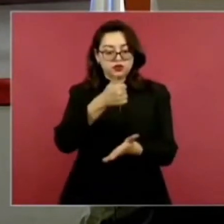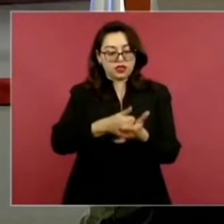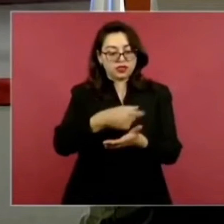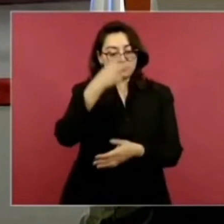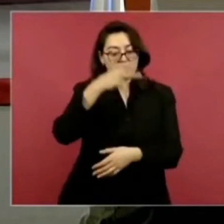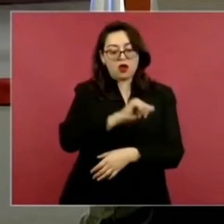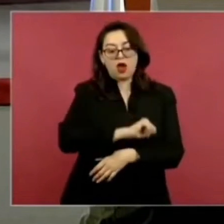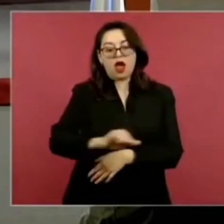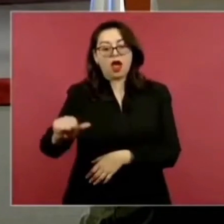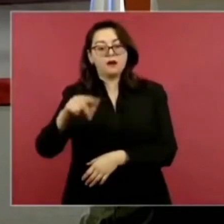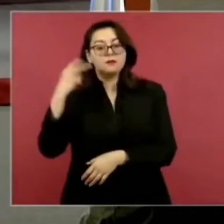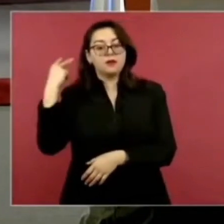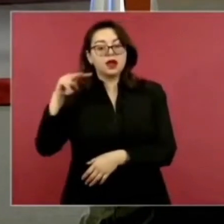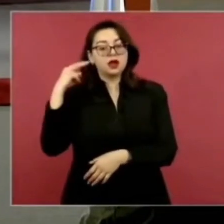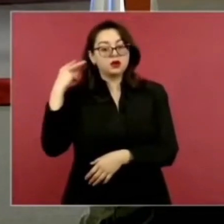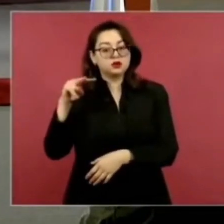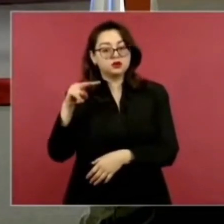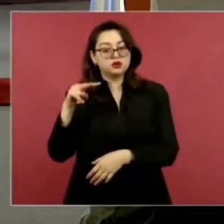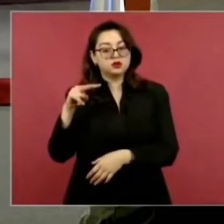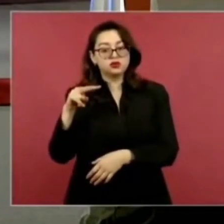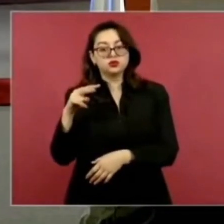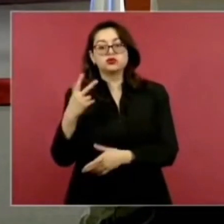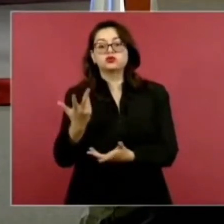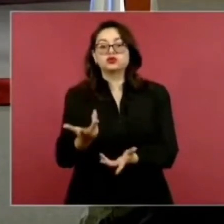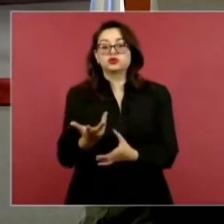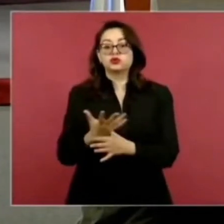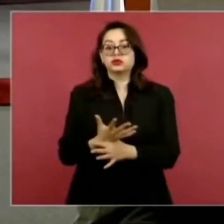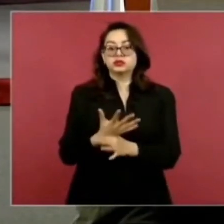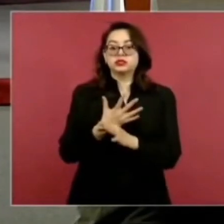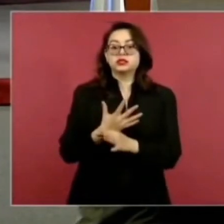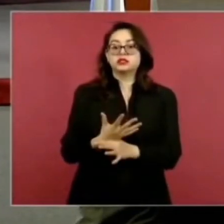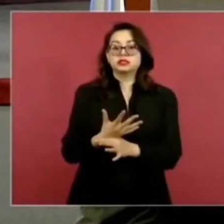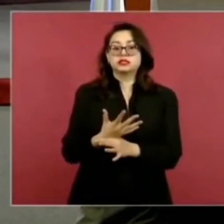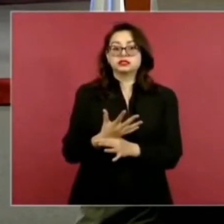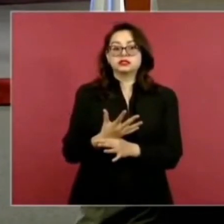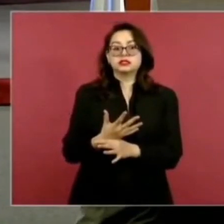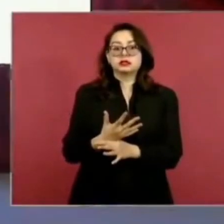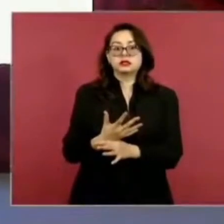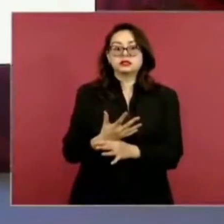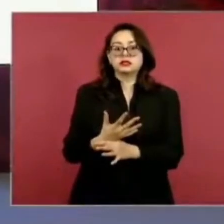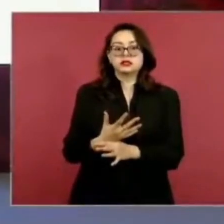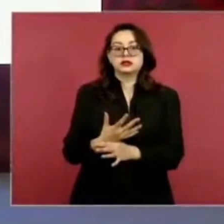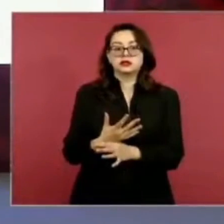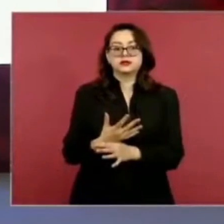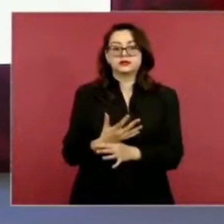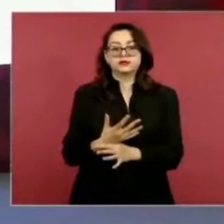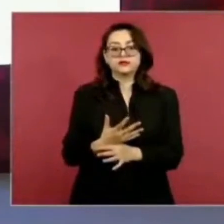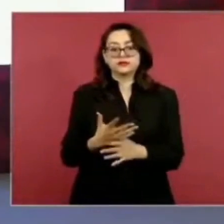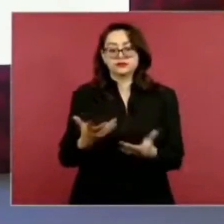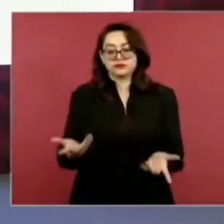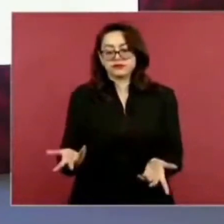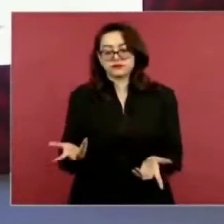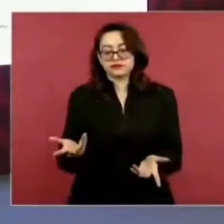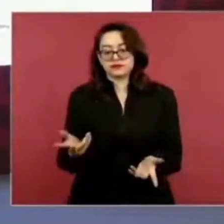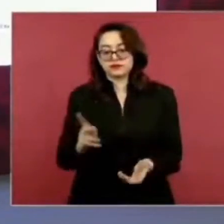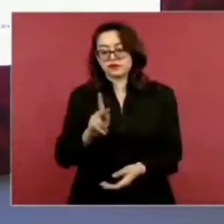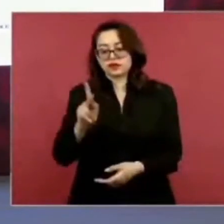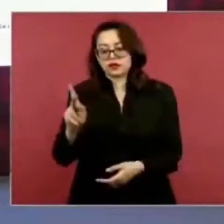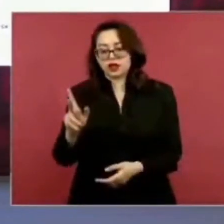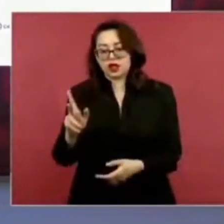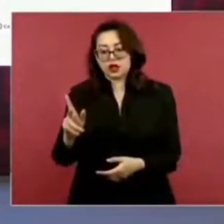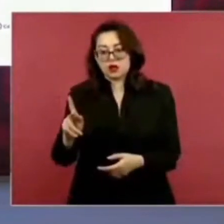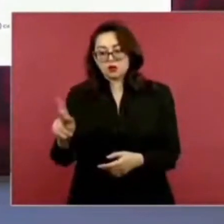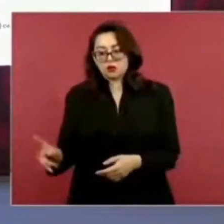Lerdo decía, se le atribuye la frase de que entre un pueblo débil y